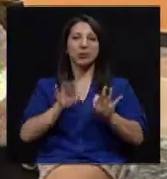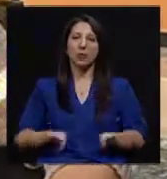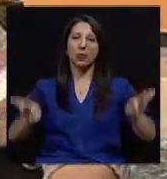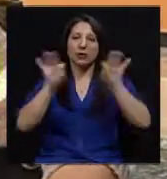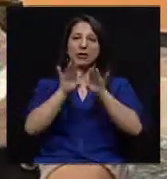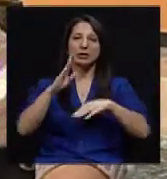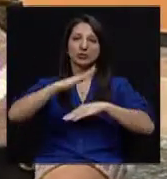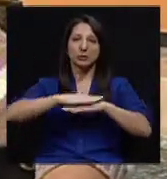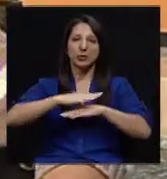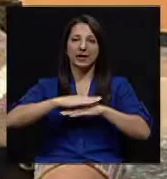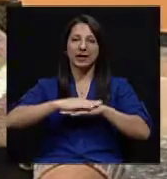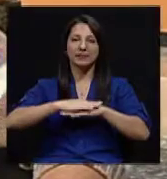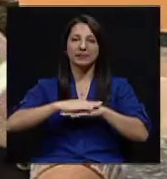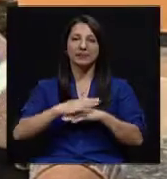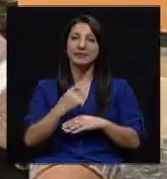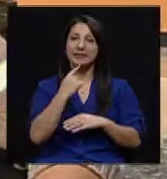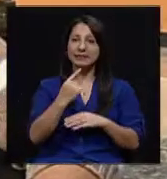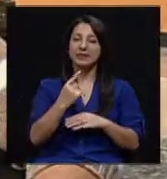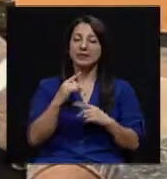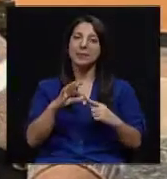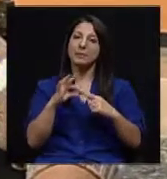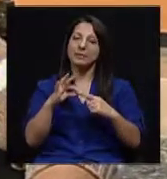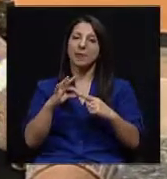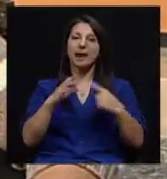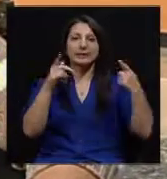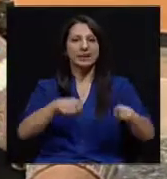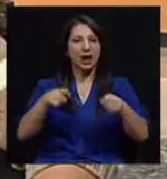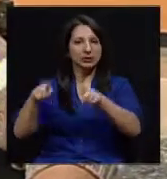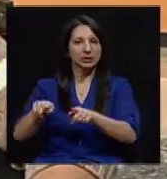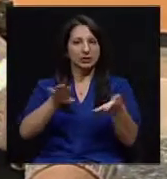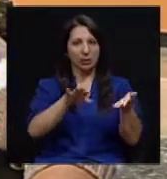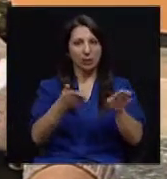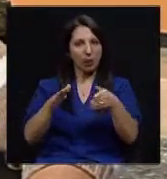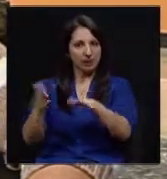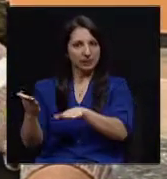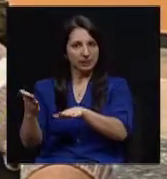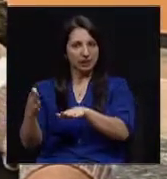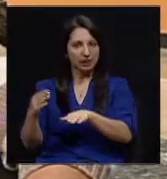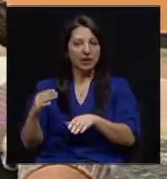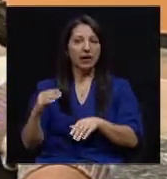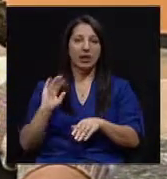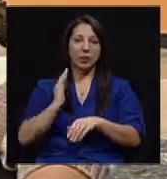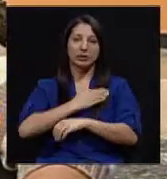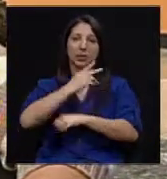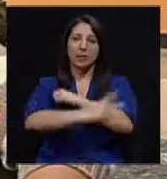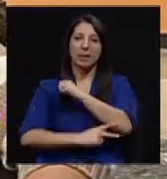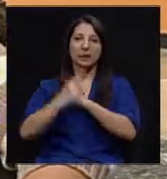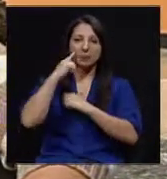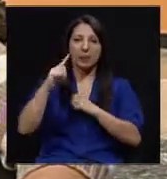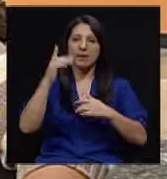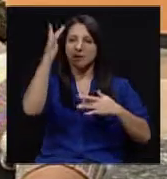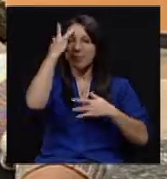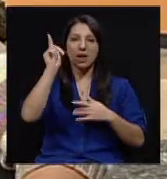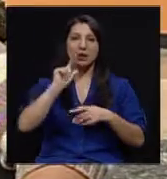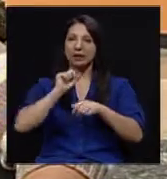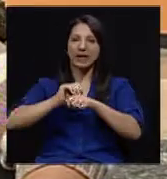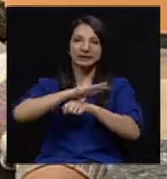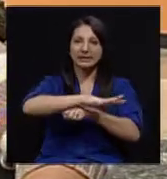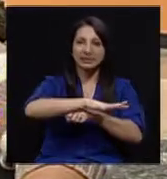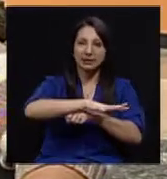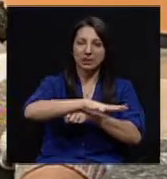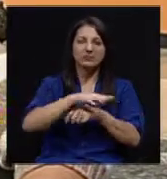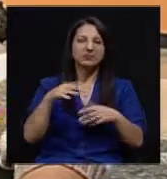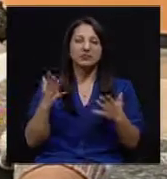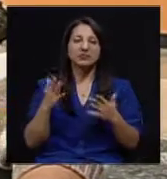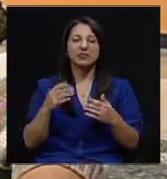que dice que las principales causas de muerte en nuestro país por enfermedades no transmisibles están